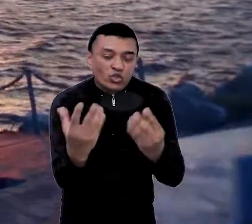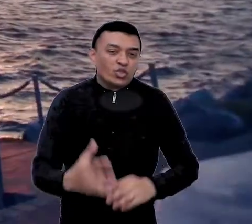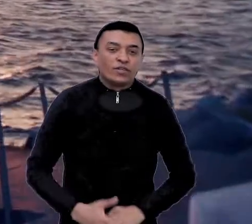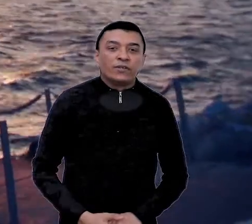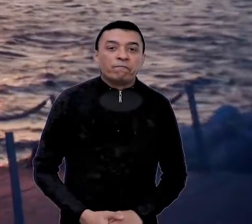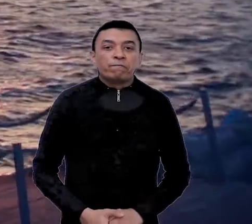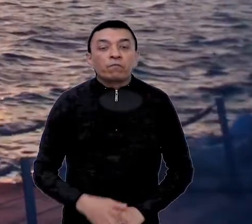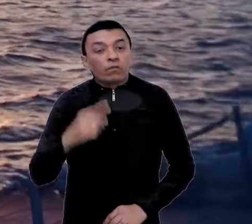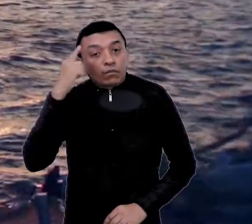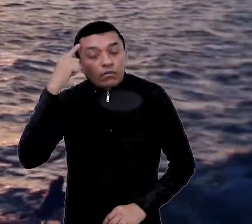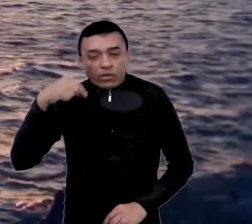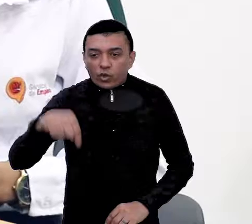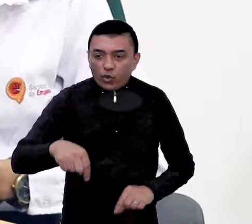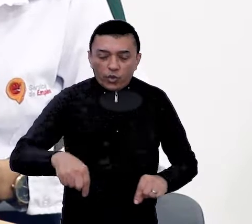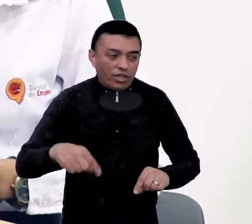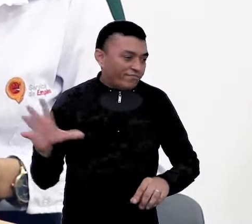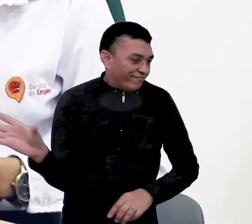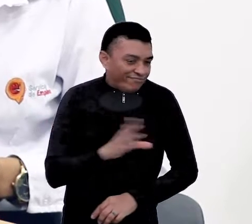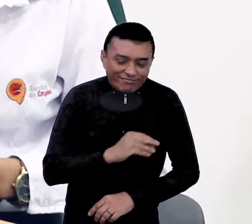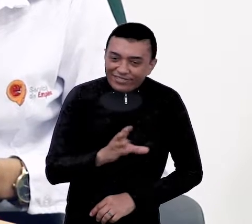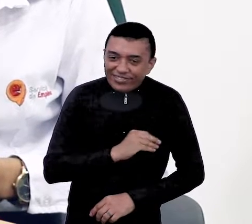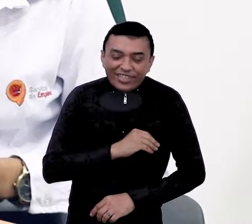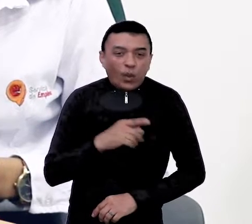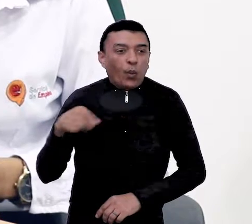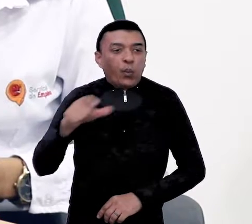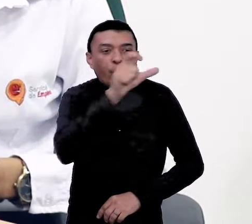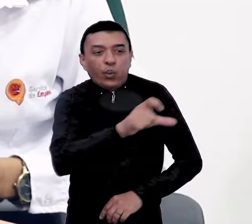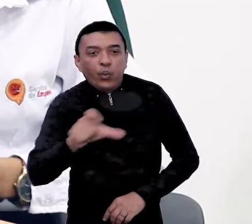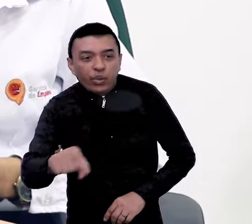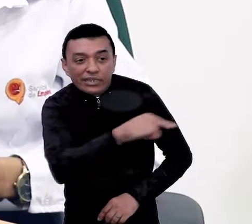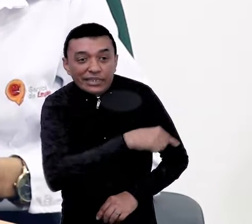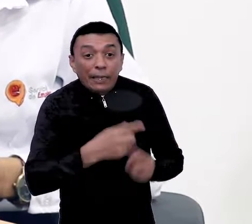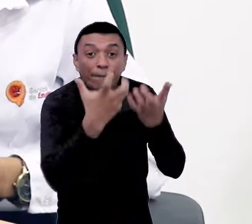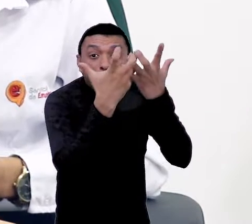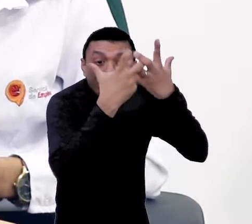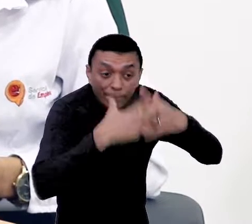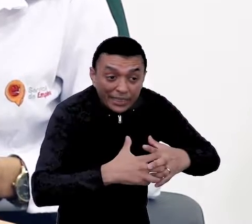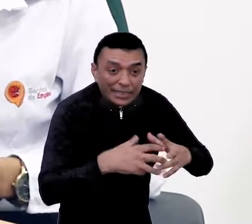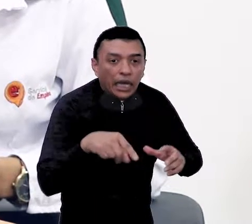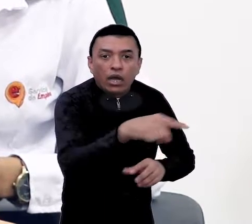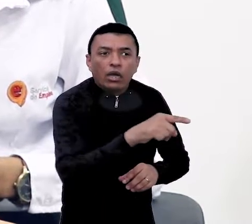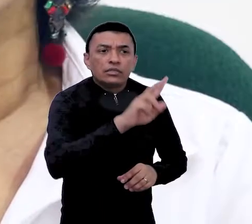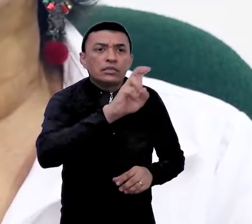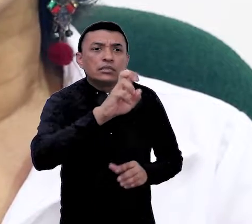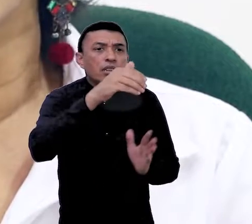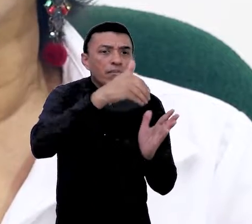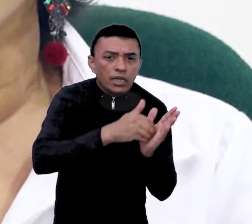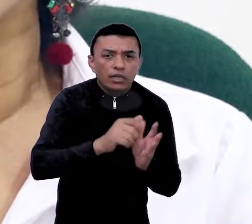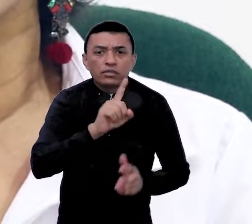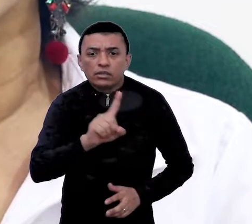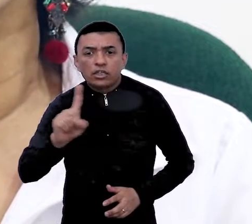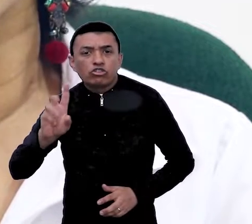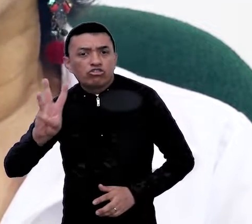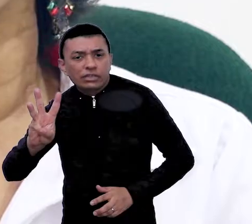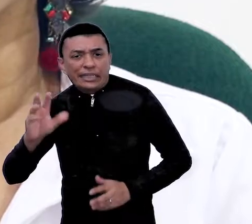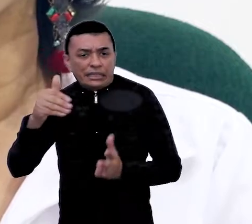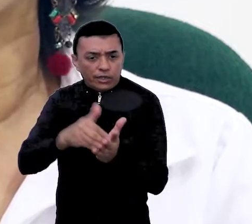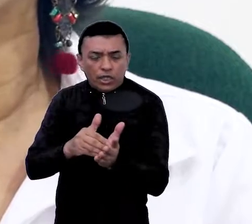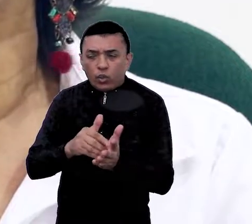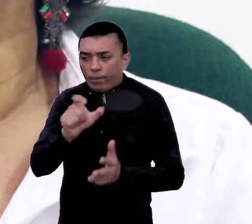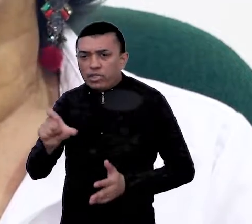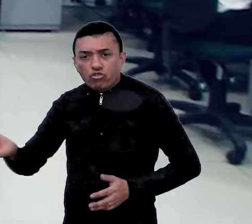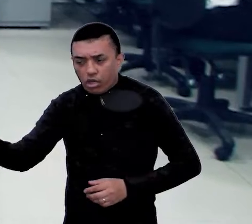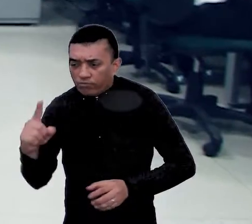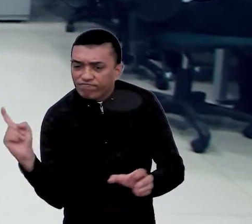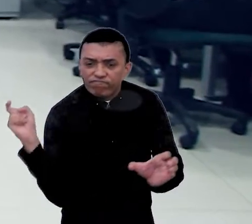Hoy en día nos sentimos orgullosos de las más de 7.000 empresas y más de 113.000 usuarios inscritos a nuestra Agencia de Empleo